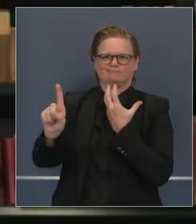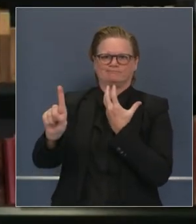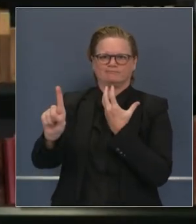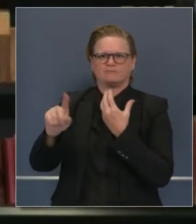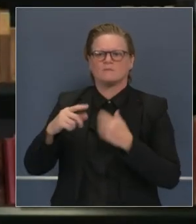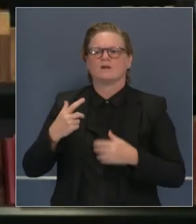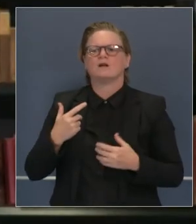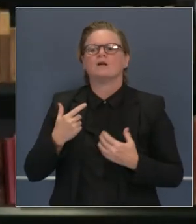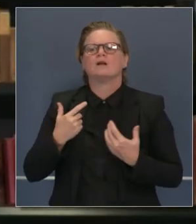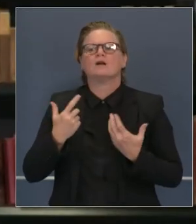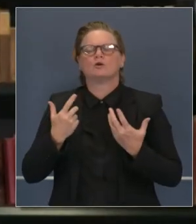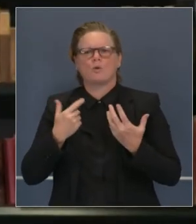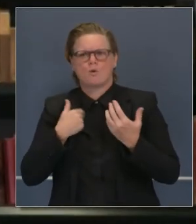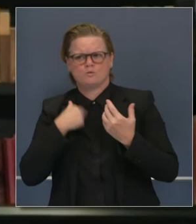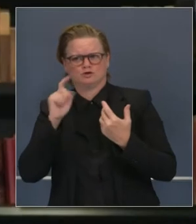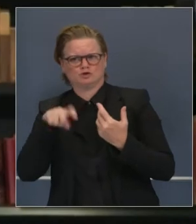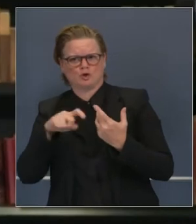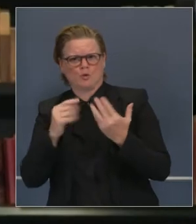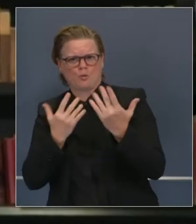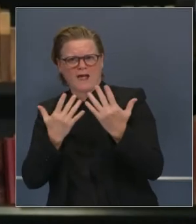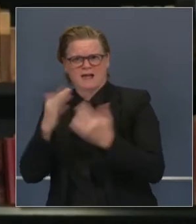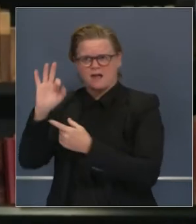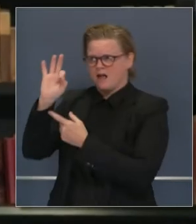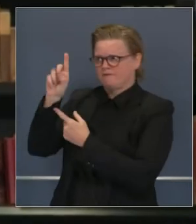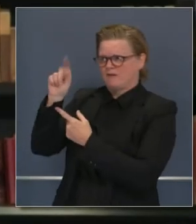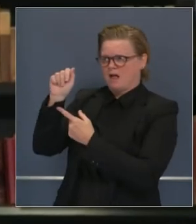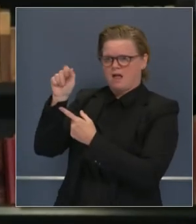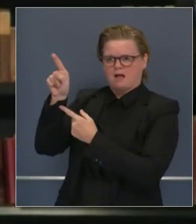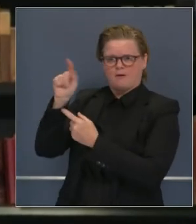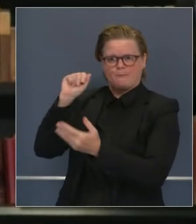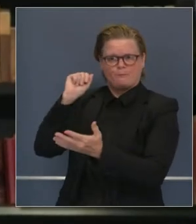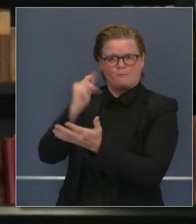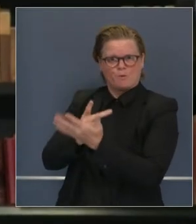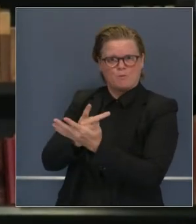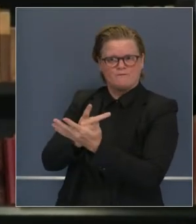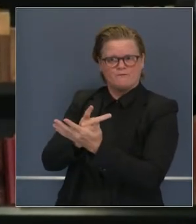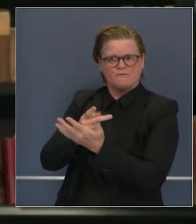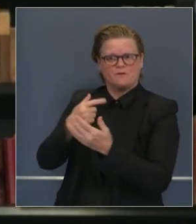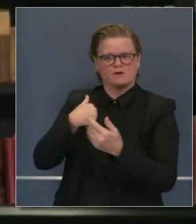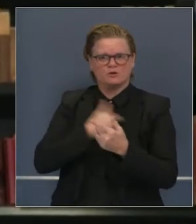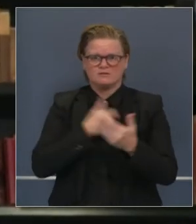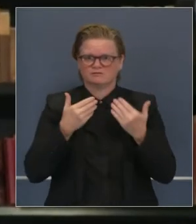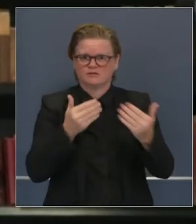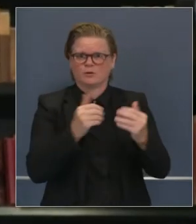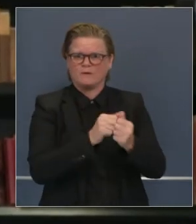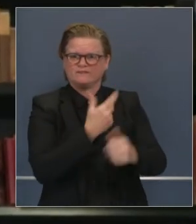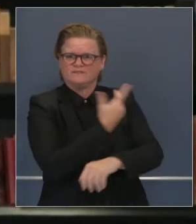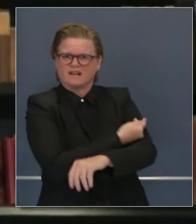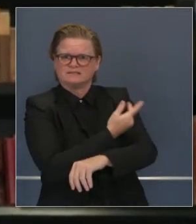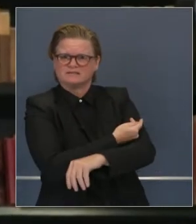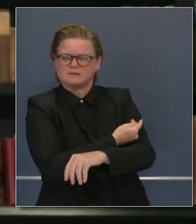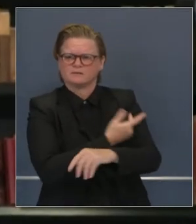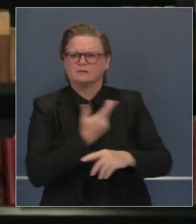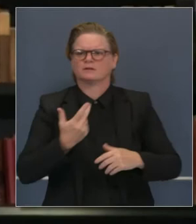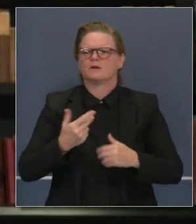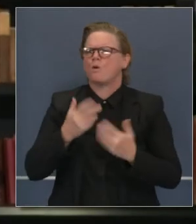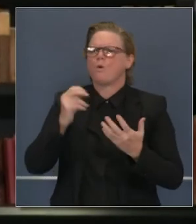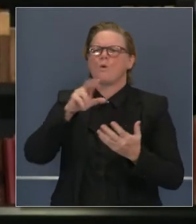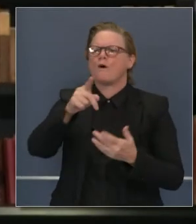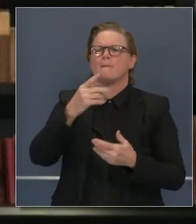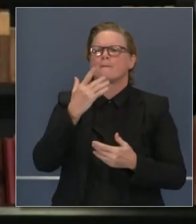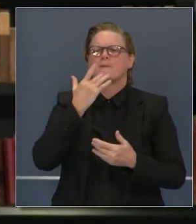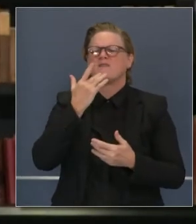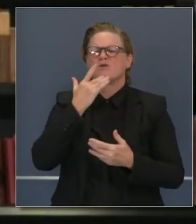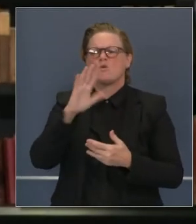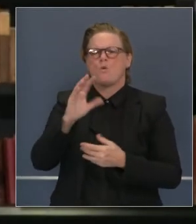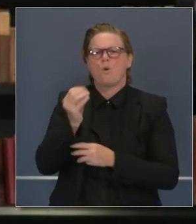exámenes, las pruebas, tendrán que esperar la aprobación de la FDA, o bien van a estar recopilando datos por sí solos